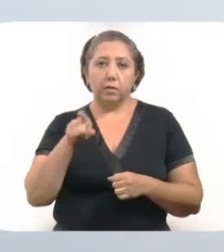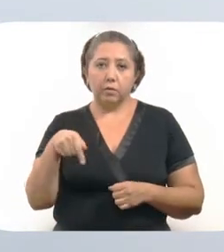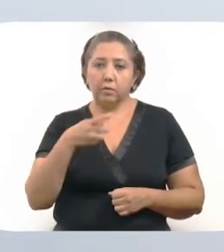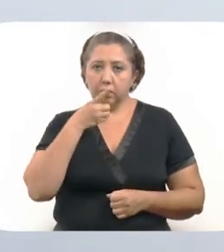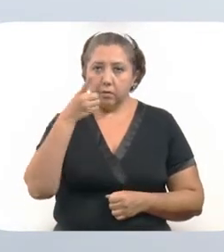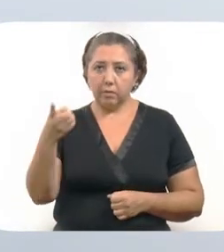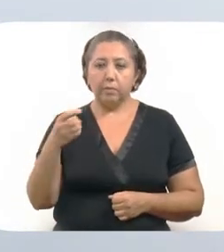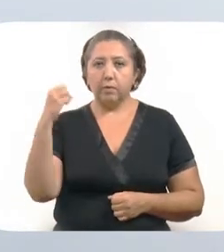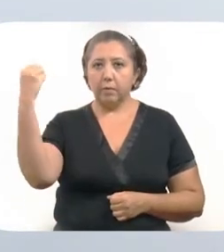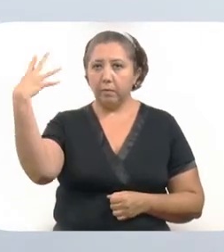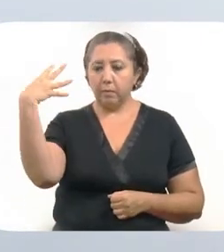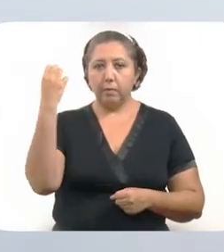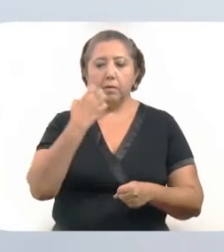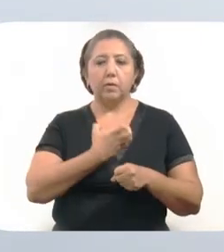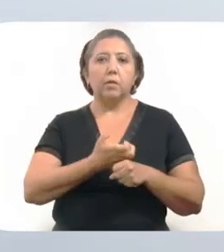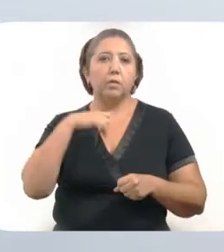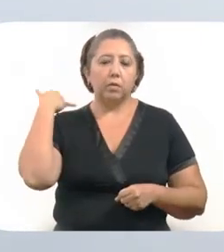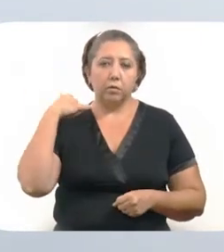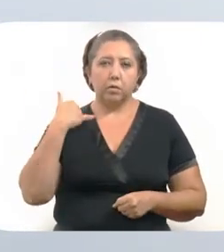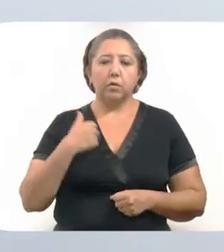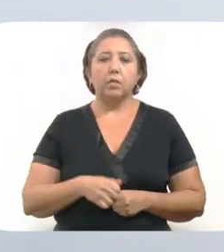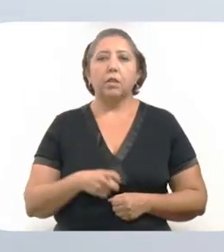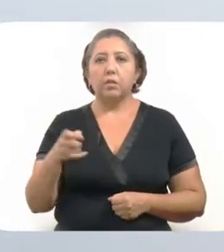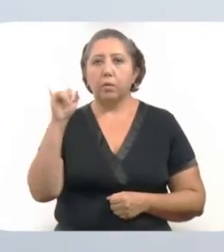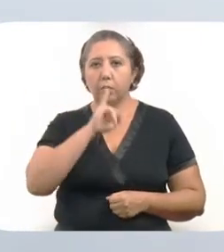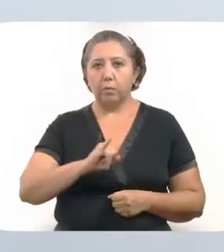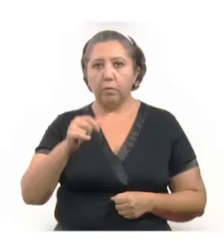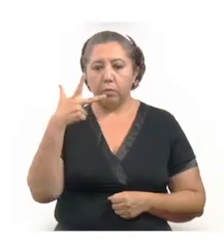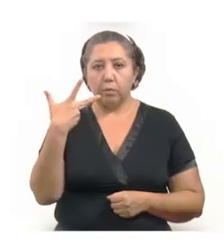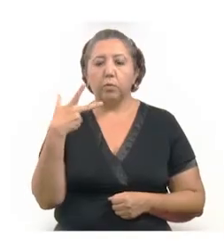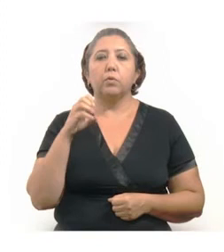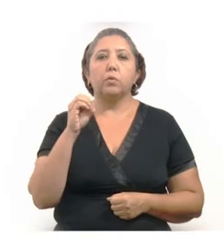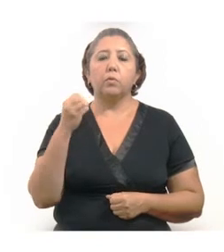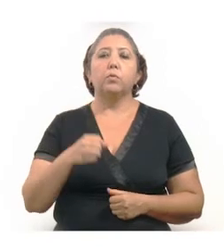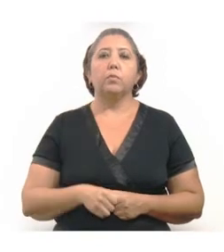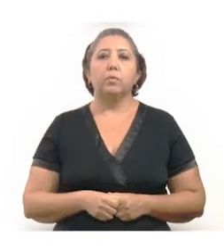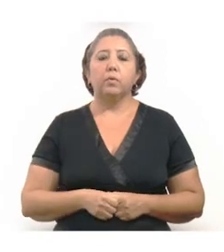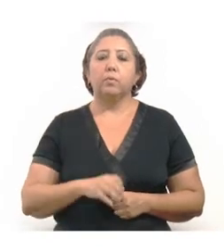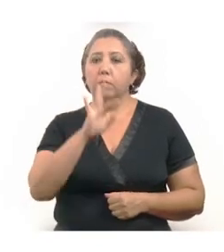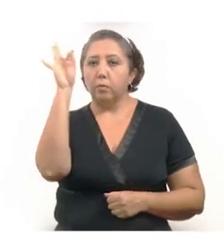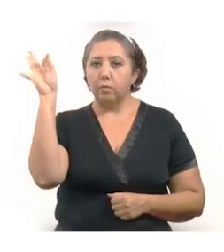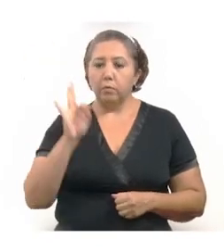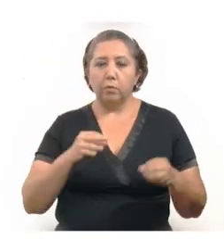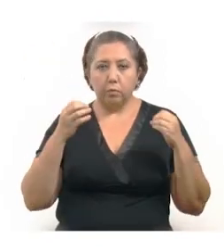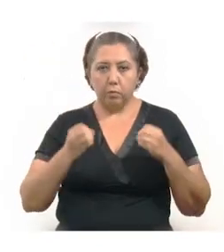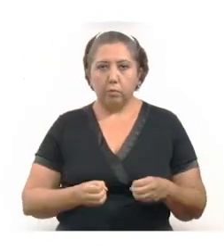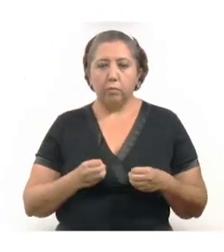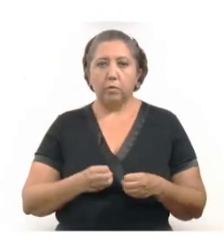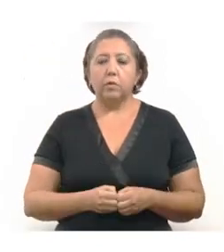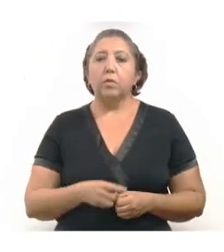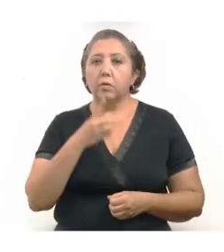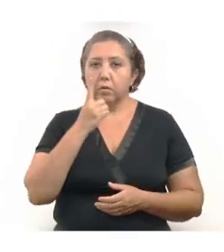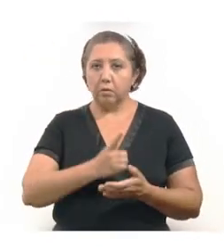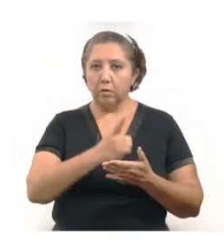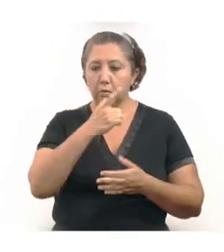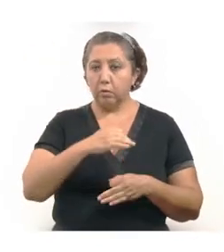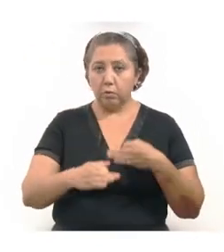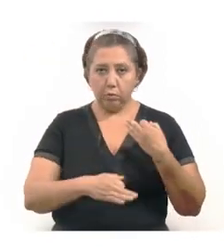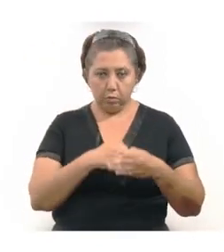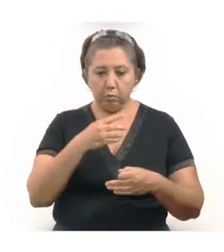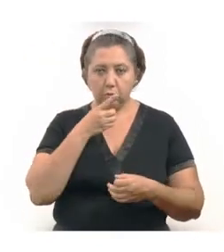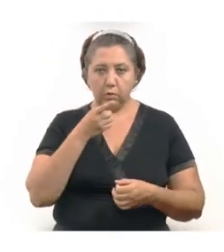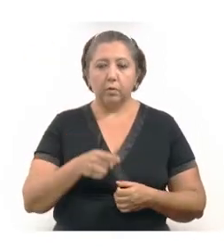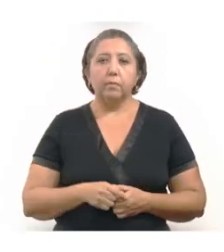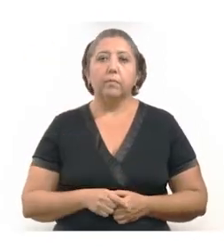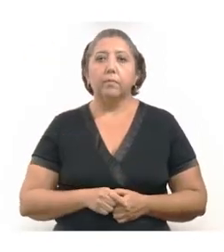indicadores del semáforo estatal de Yucatán este jueves 8 de octubre. El porcentaje de ocupación de cuidados intensivos total COVID